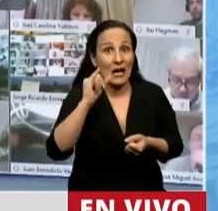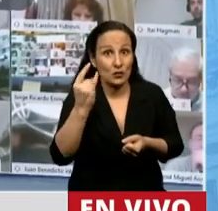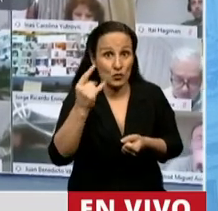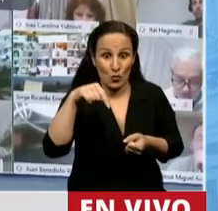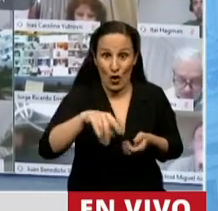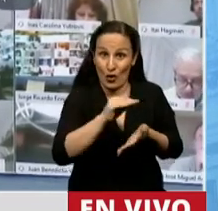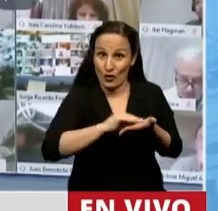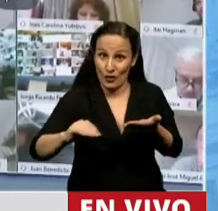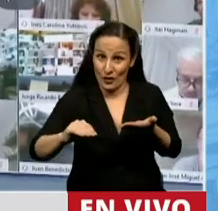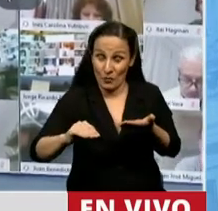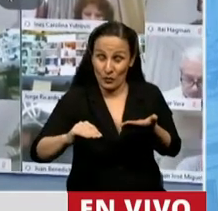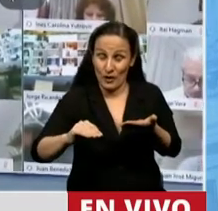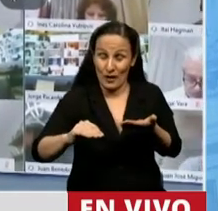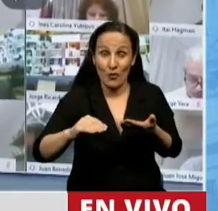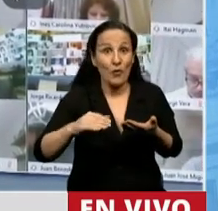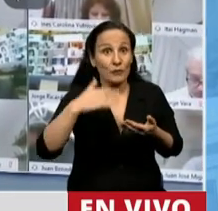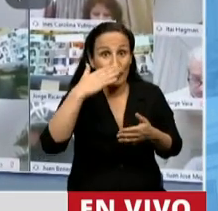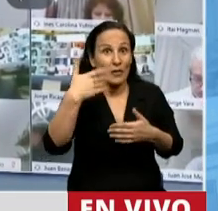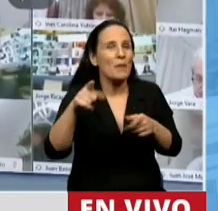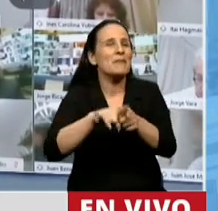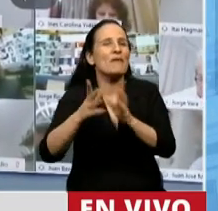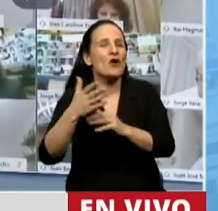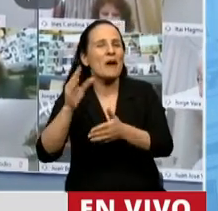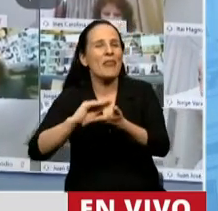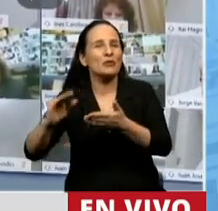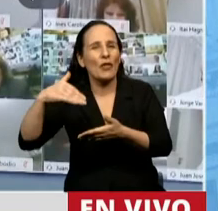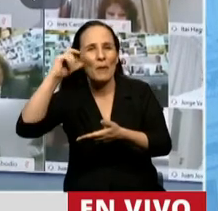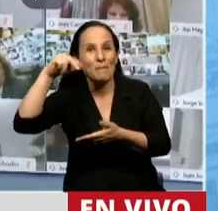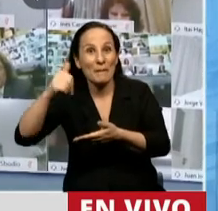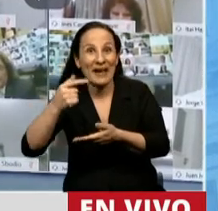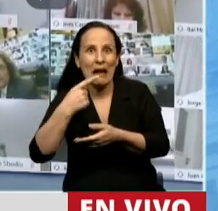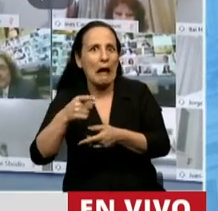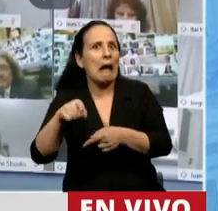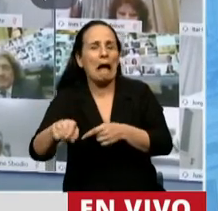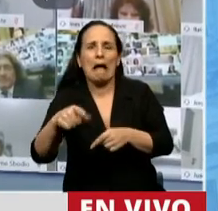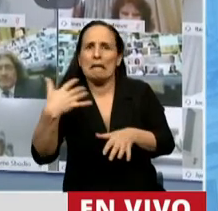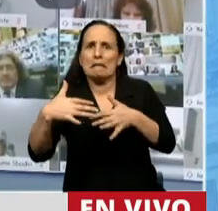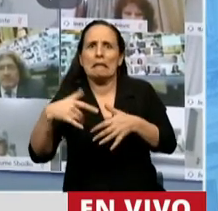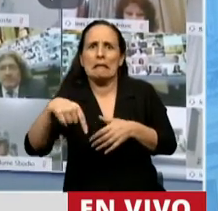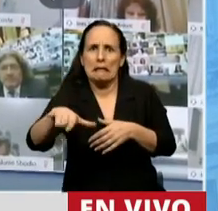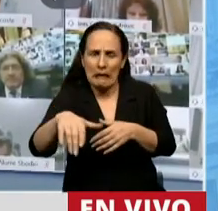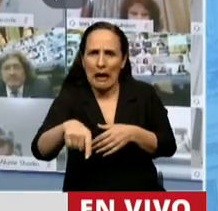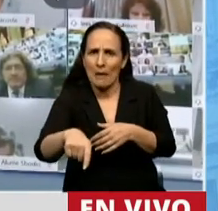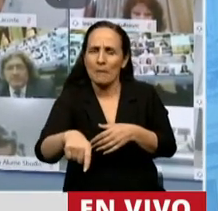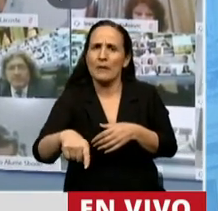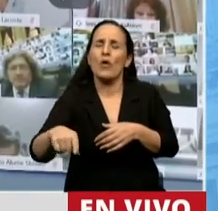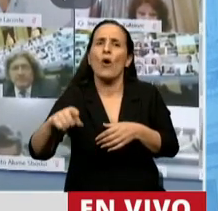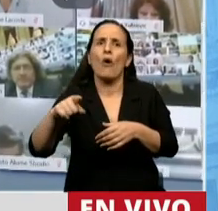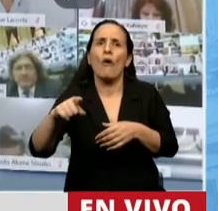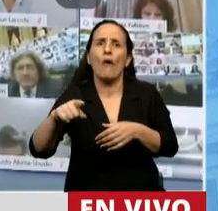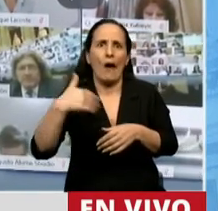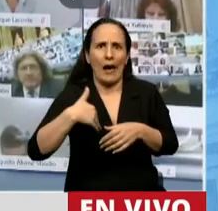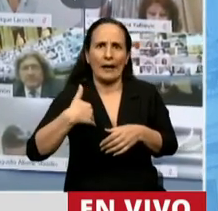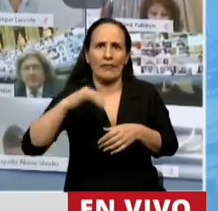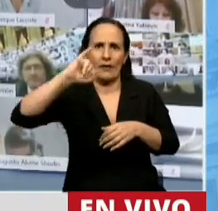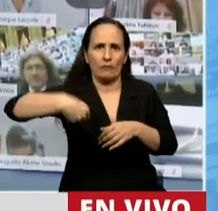le siga, como ha dicho el diputado Mena, un pronto depósito del instrumento de ratificación por parte de la